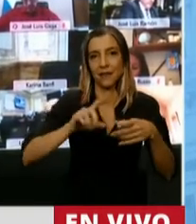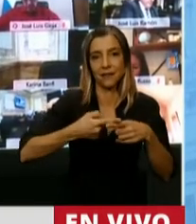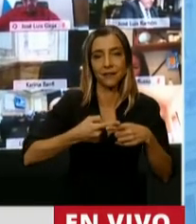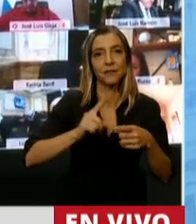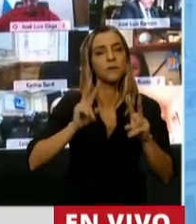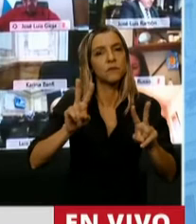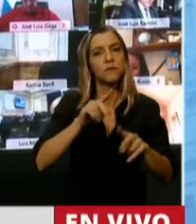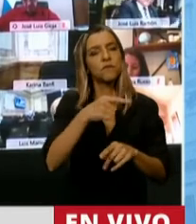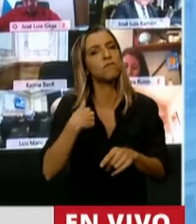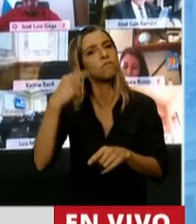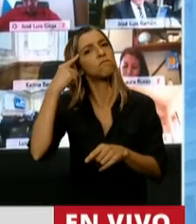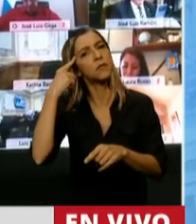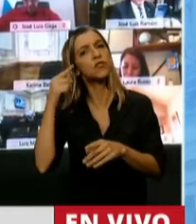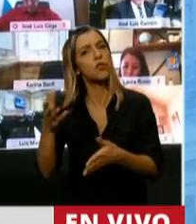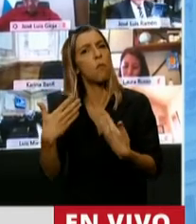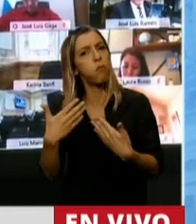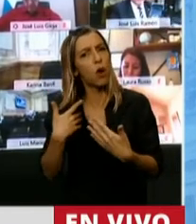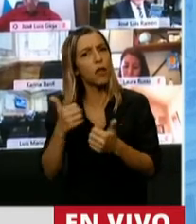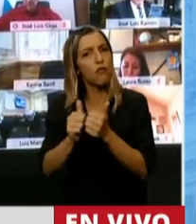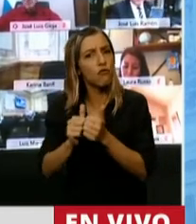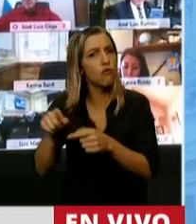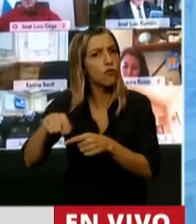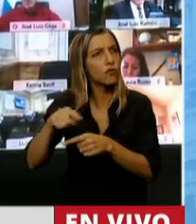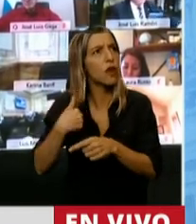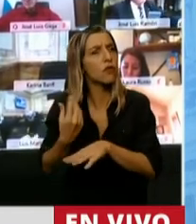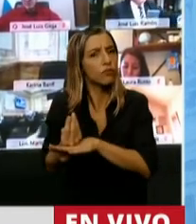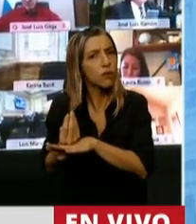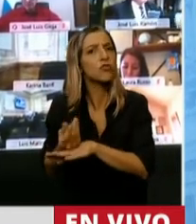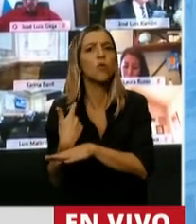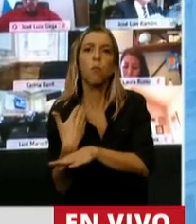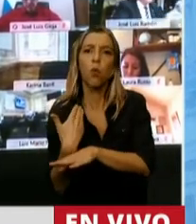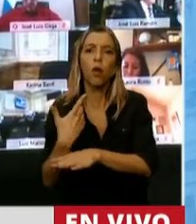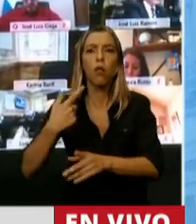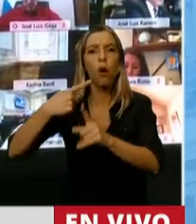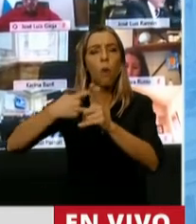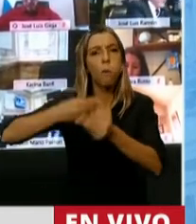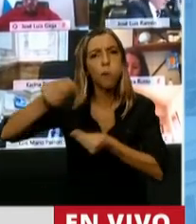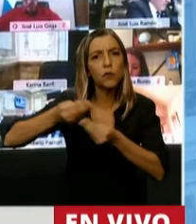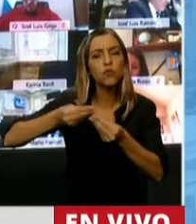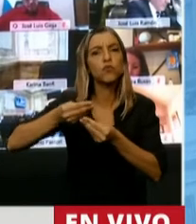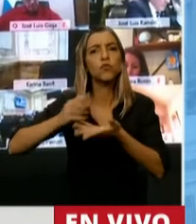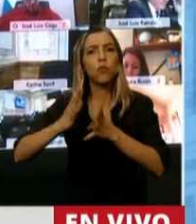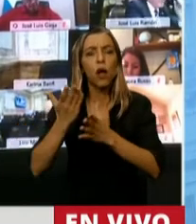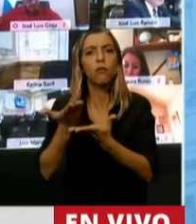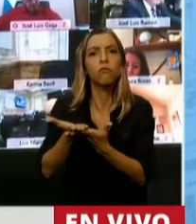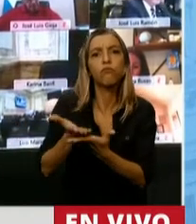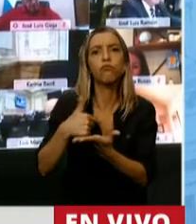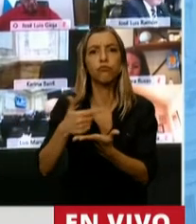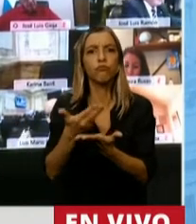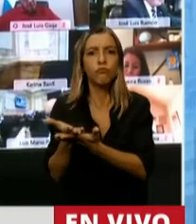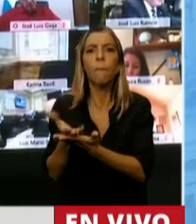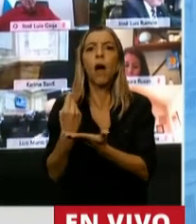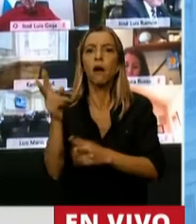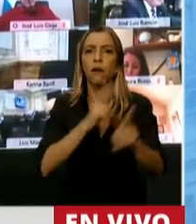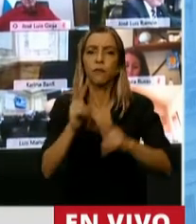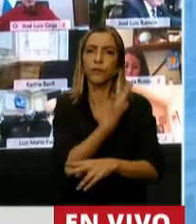desde el consejo de la ciudad de Rosario con las aprobaciones presupuestarias poder llevar adelante un gobierno coordinado en donde la